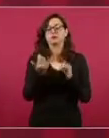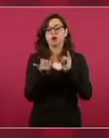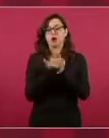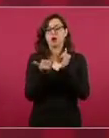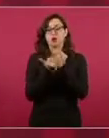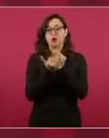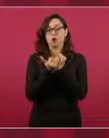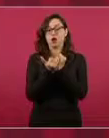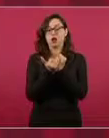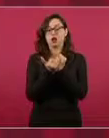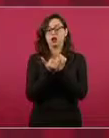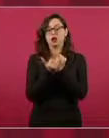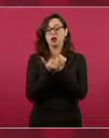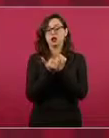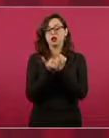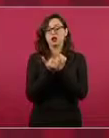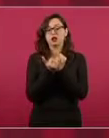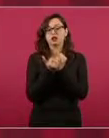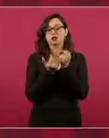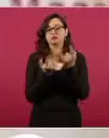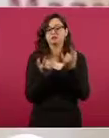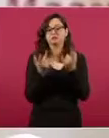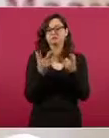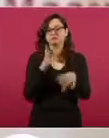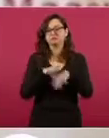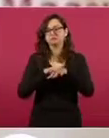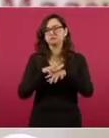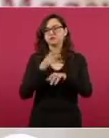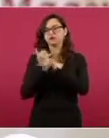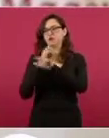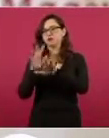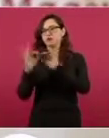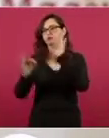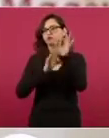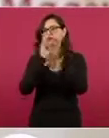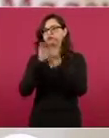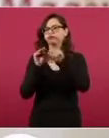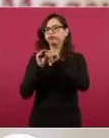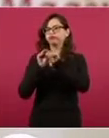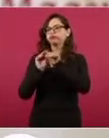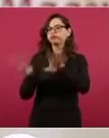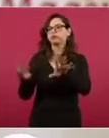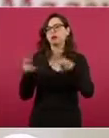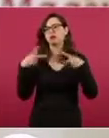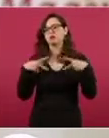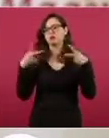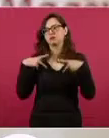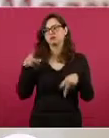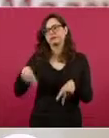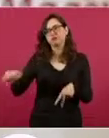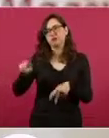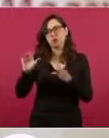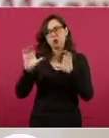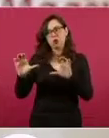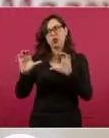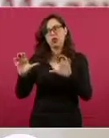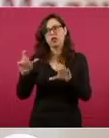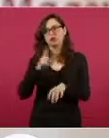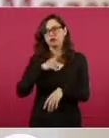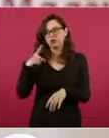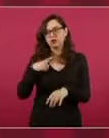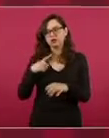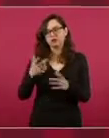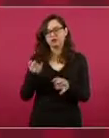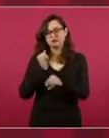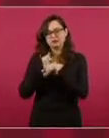algunas acciones de difusión preventiva y se va a intensificar campañas de civismo digital,